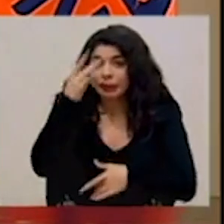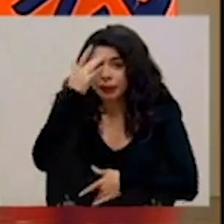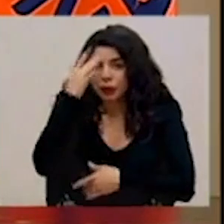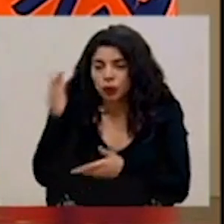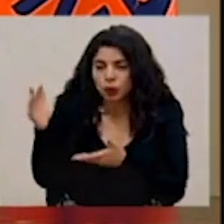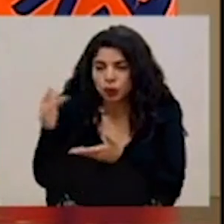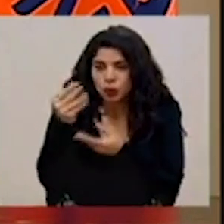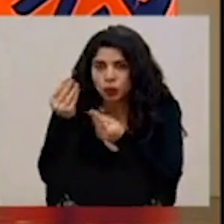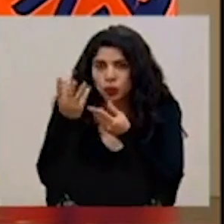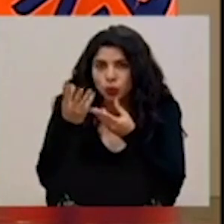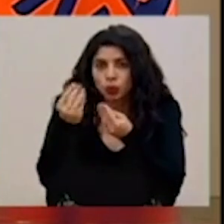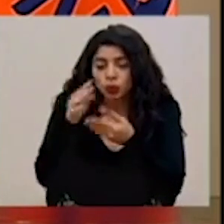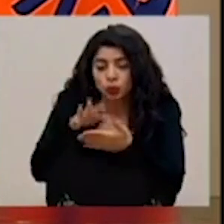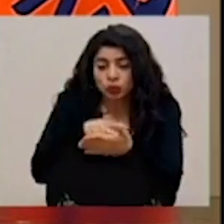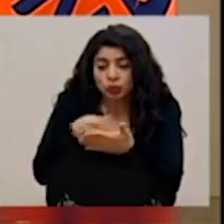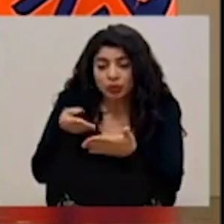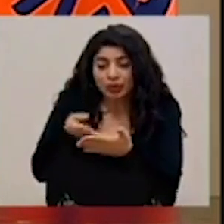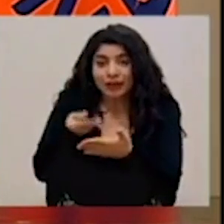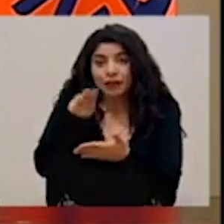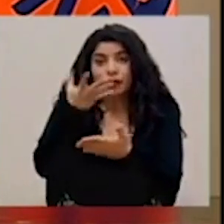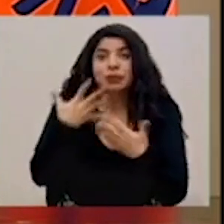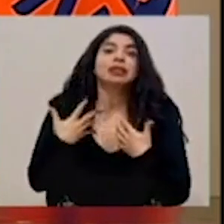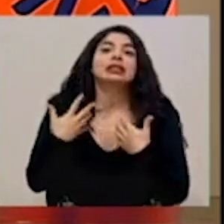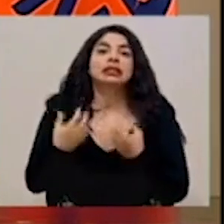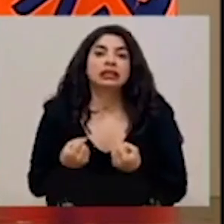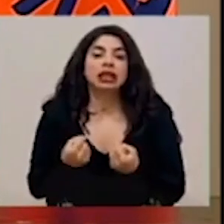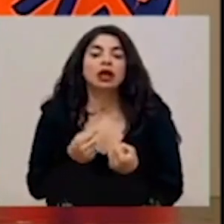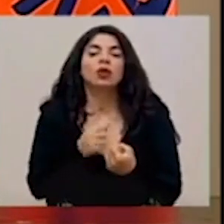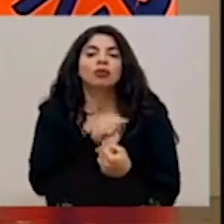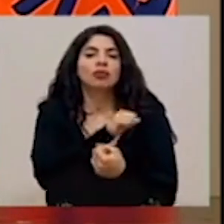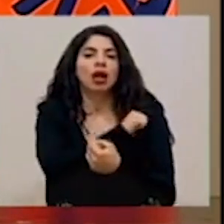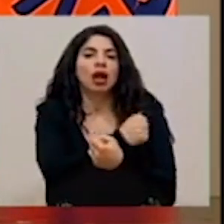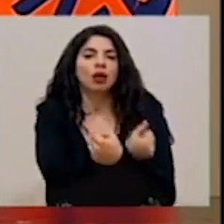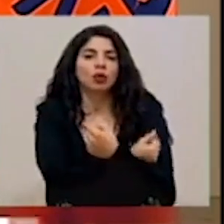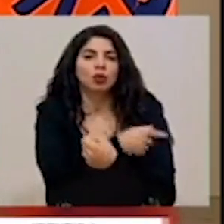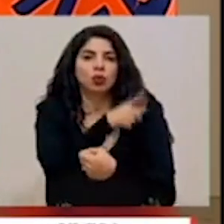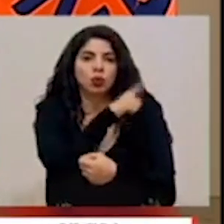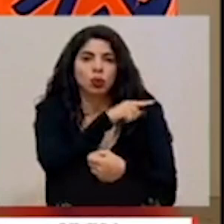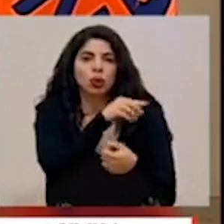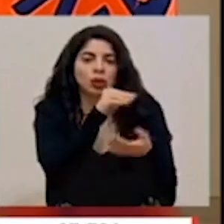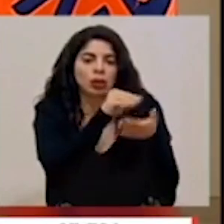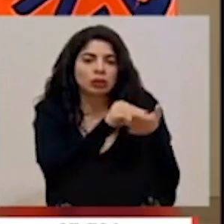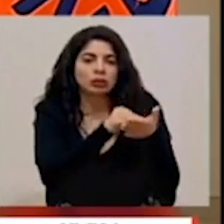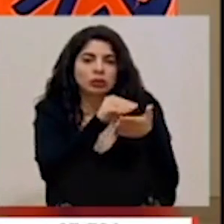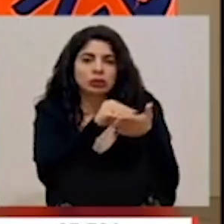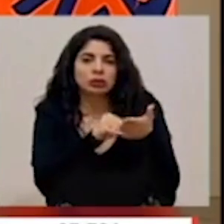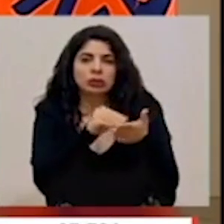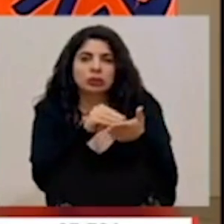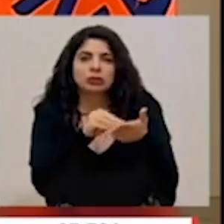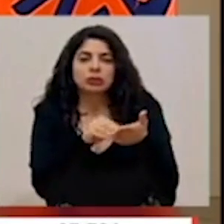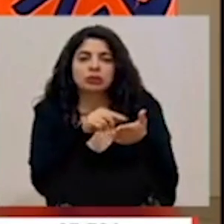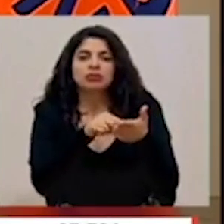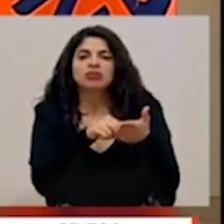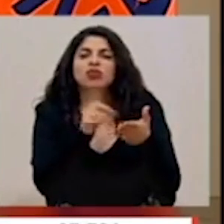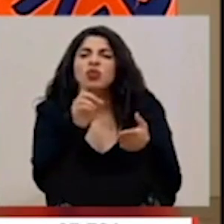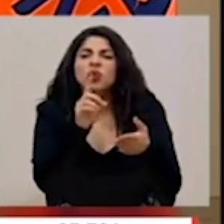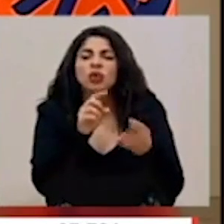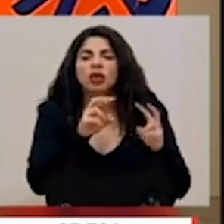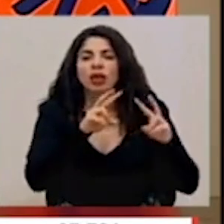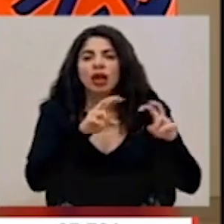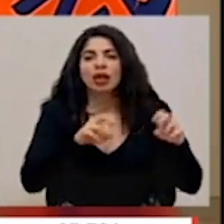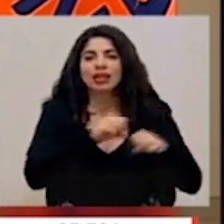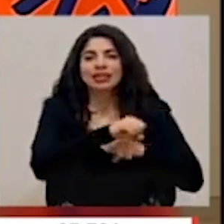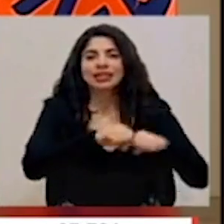los indicadores de salud que las autoridades correspondientes llevan por medio de la sala de análisis de